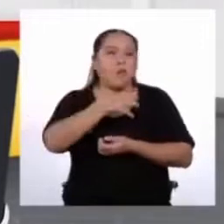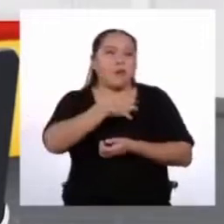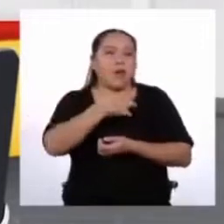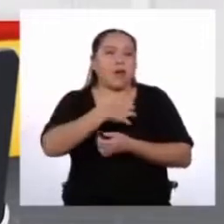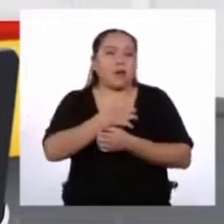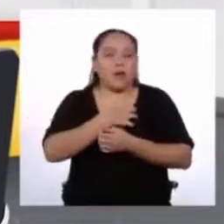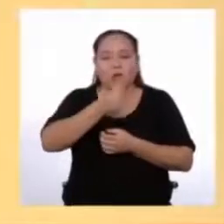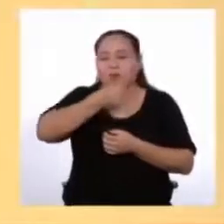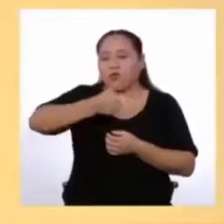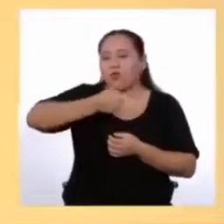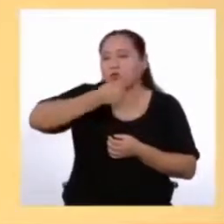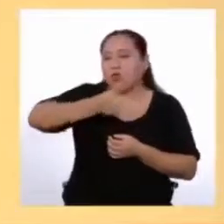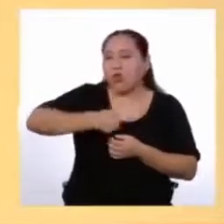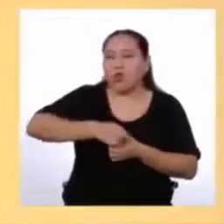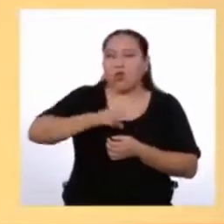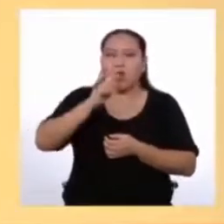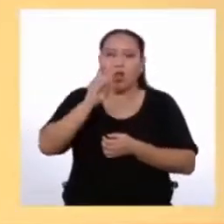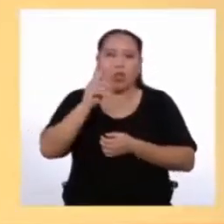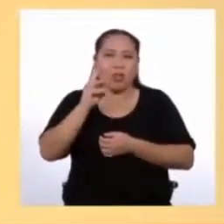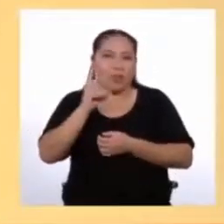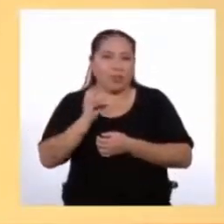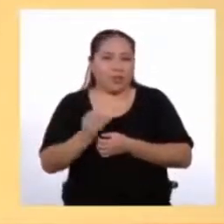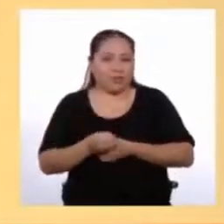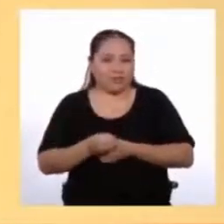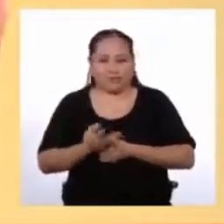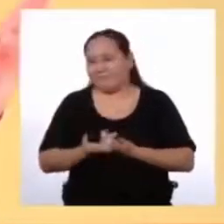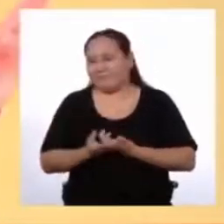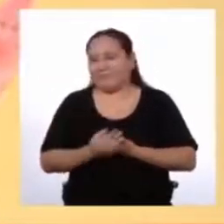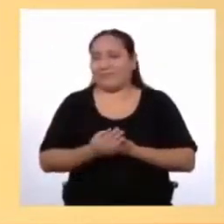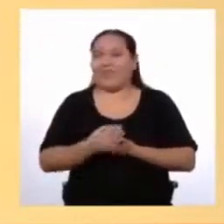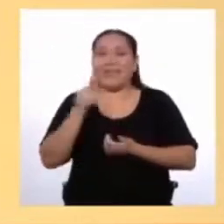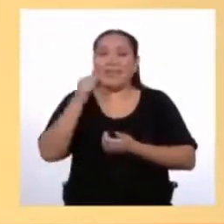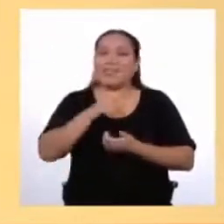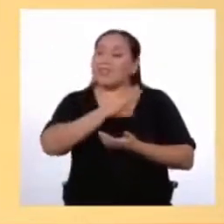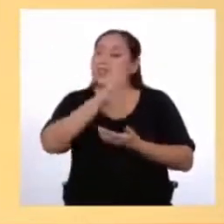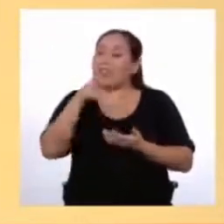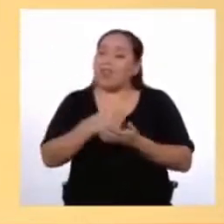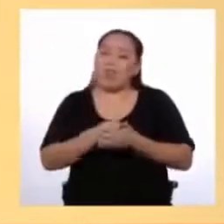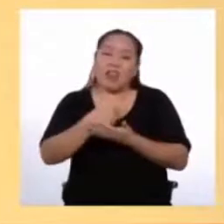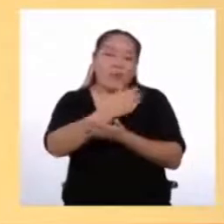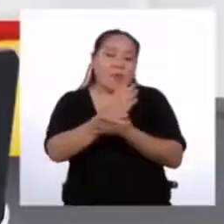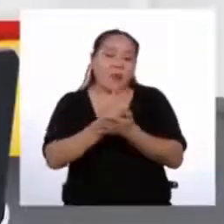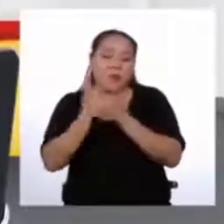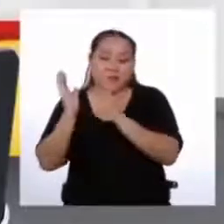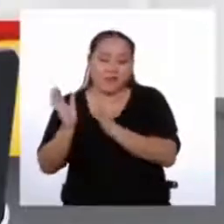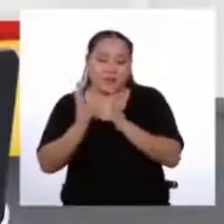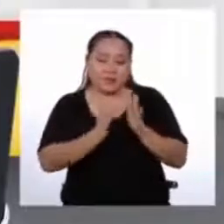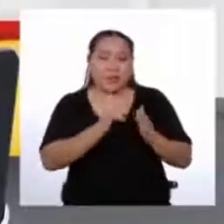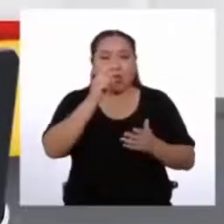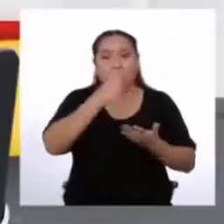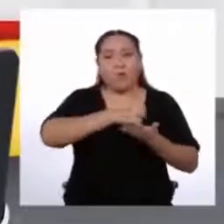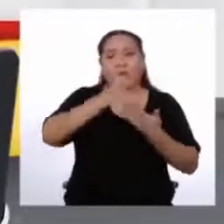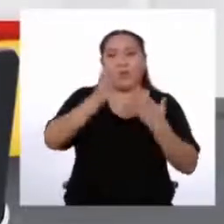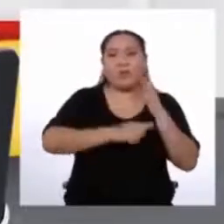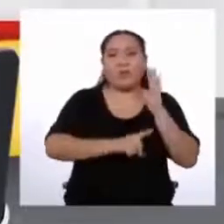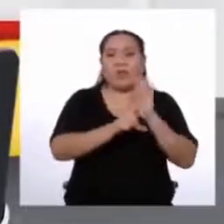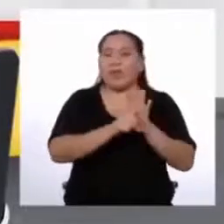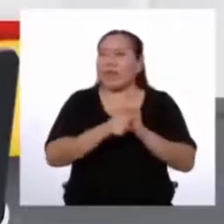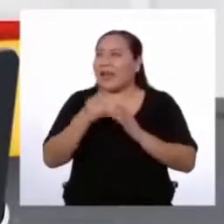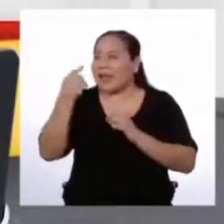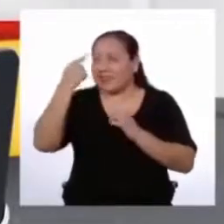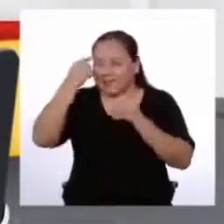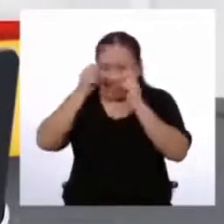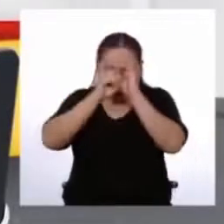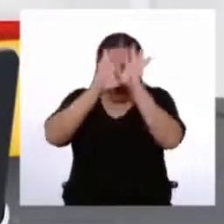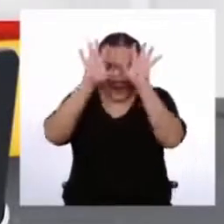de Aprendo en Casa Exacto Y esa es toda la estructura de un proyecto de ley Genial Ahora la tengo